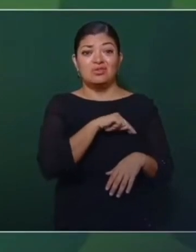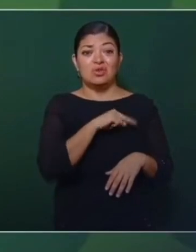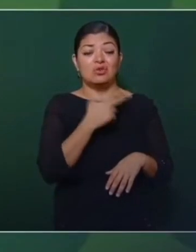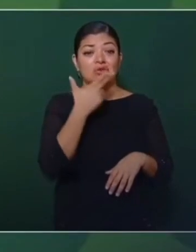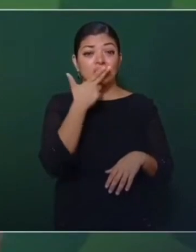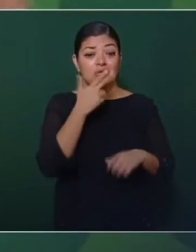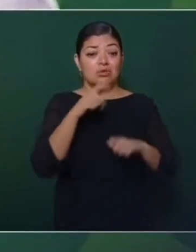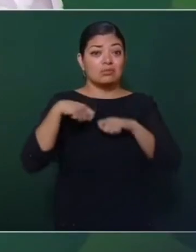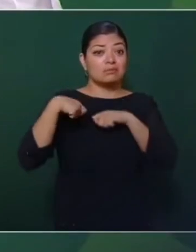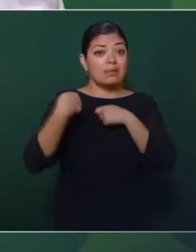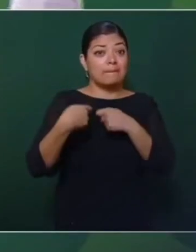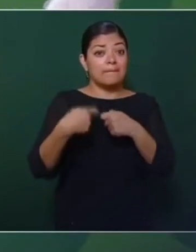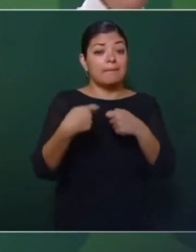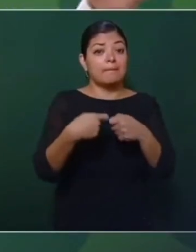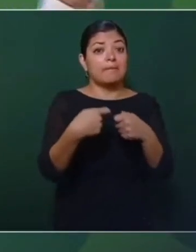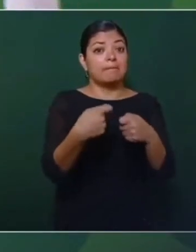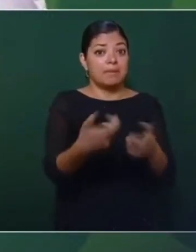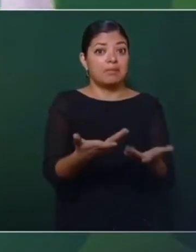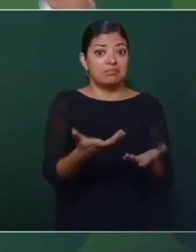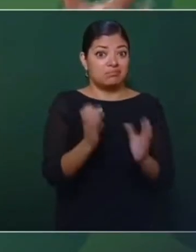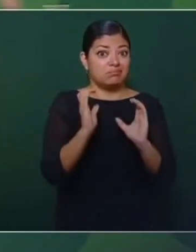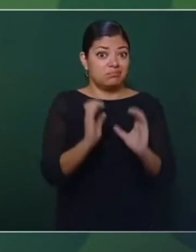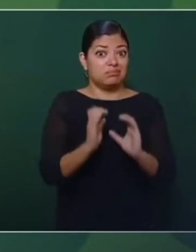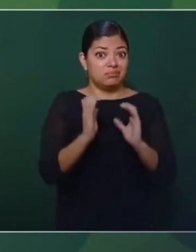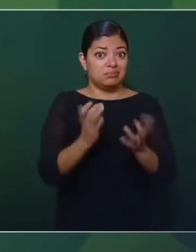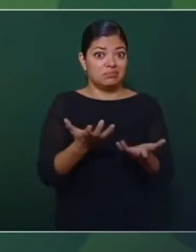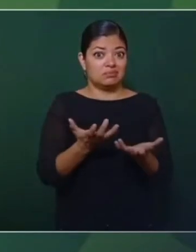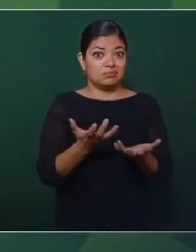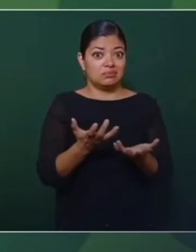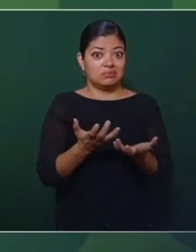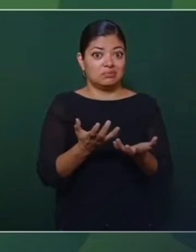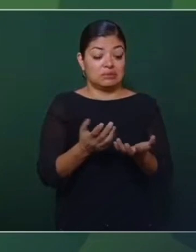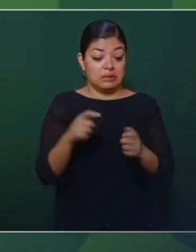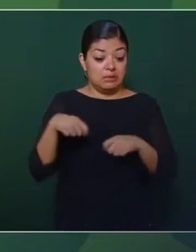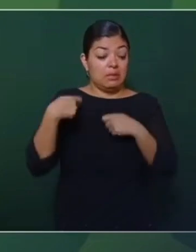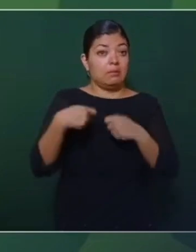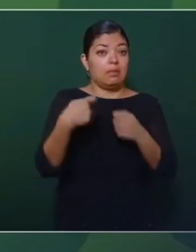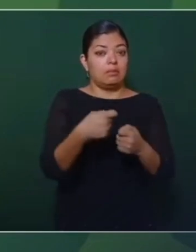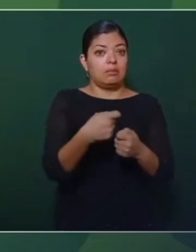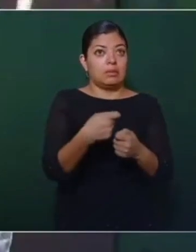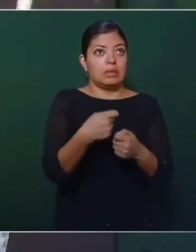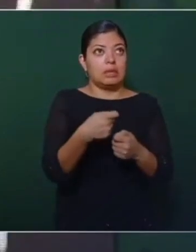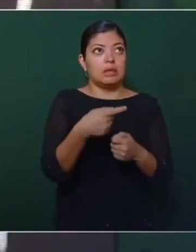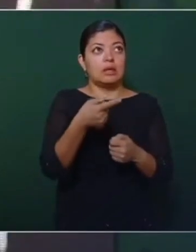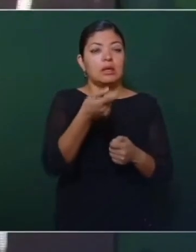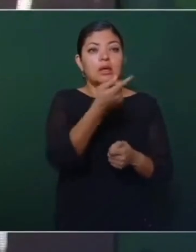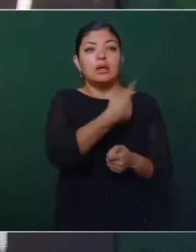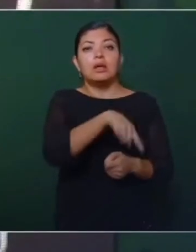Eso les cuesta trabajo a